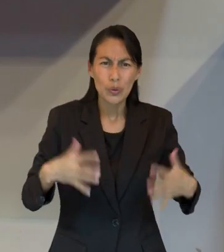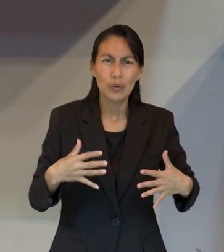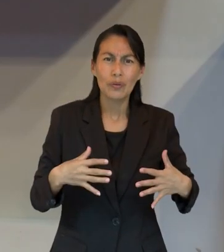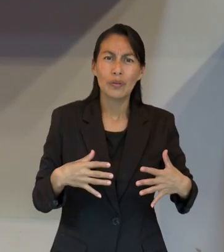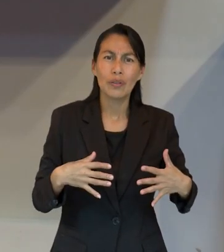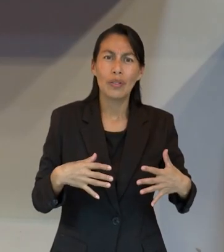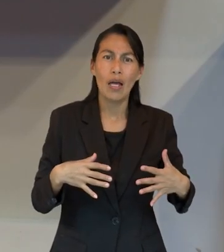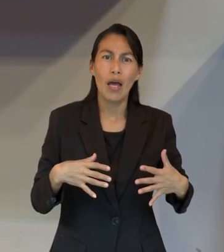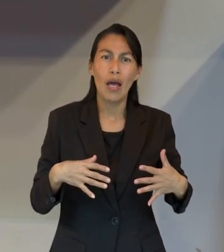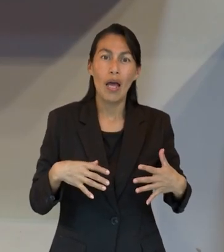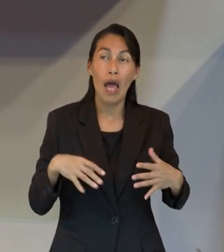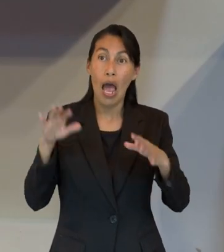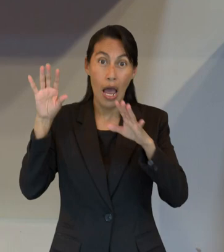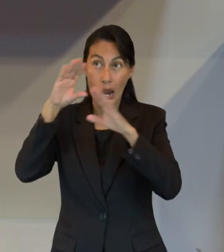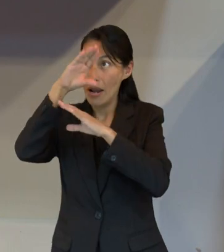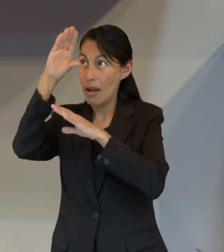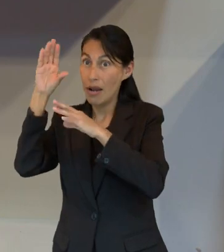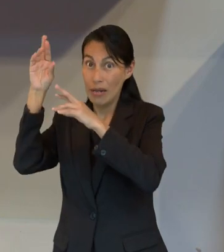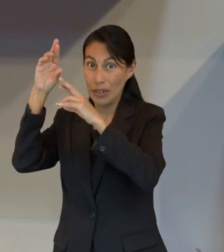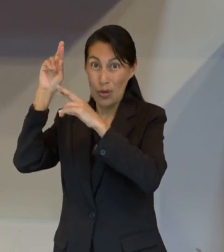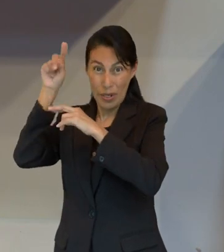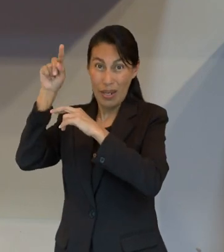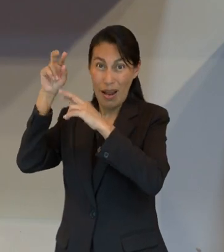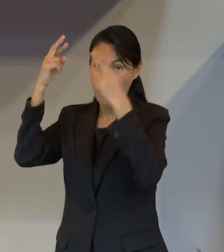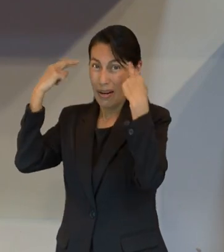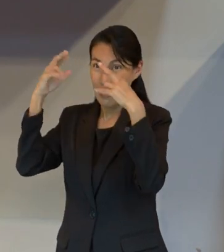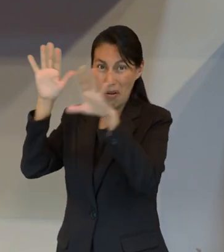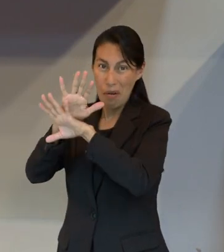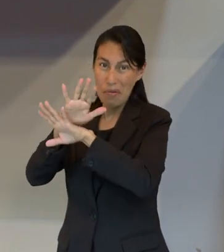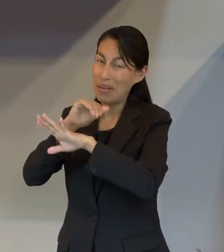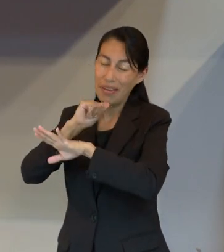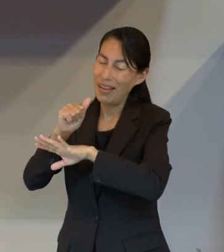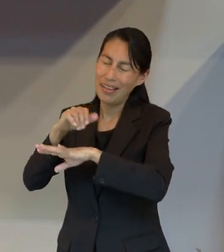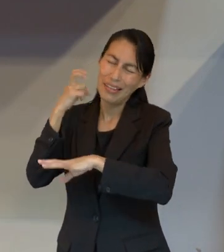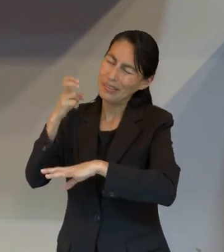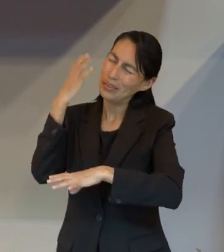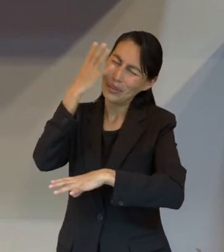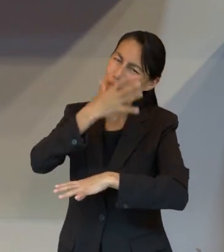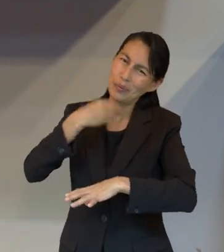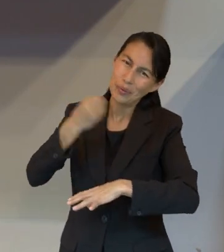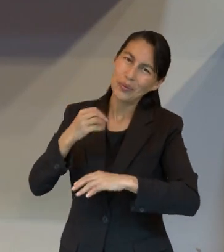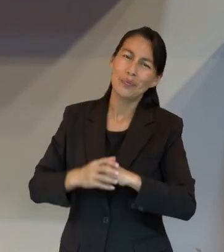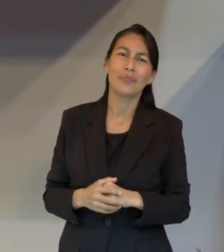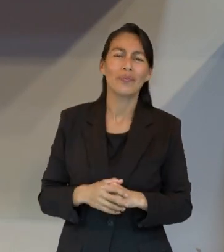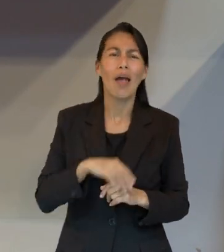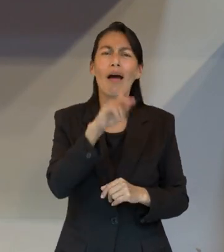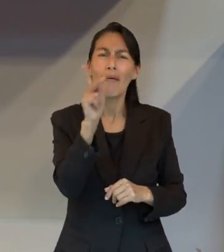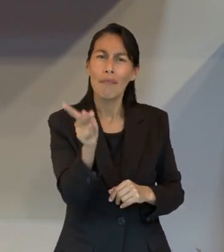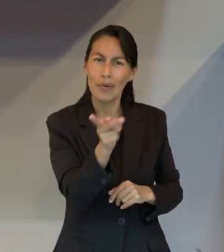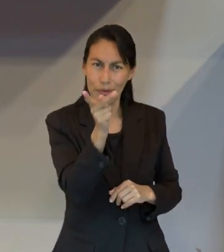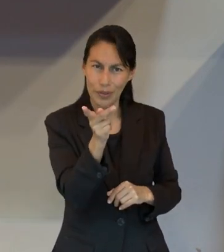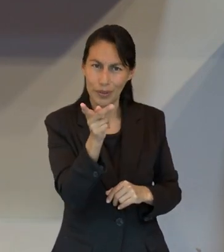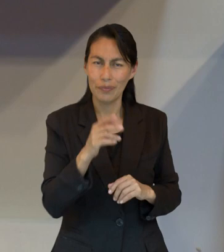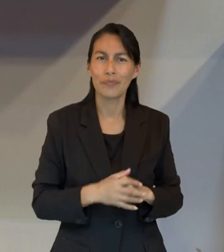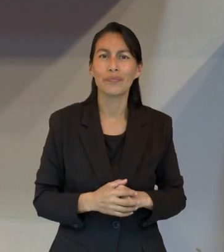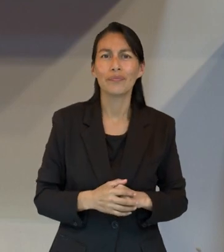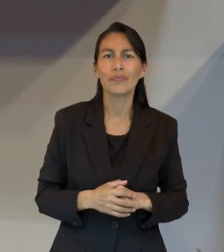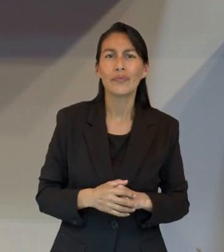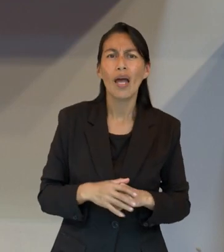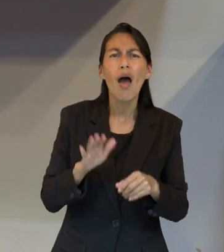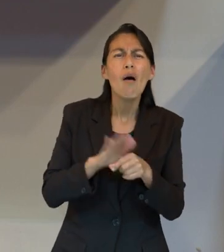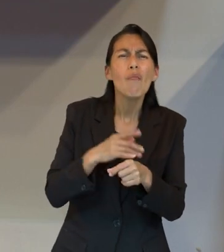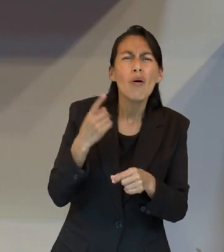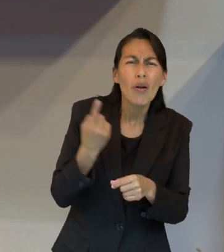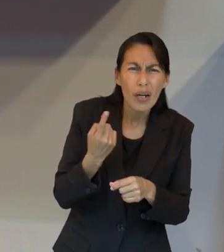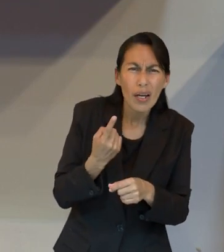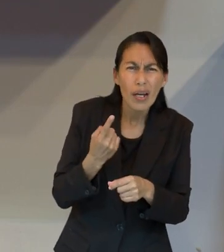ese reino jamás será... es inconmovible. Y ahora me gustaría hacerles una pregunta para que podamos reflexionar sobre